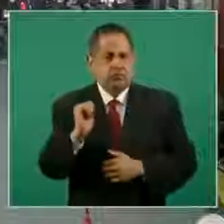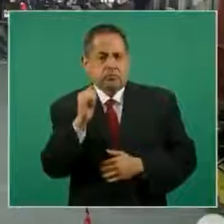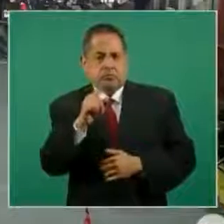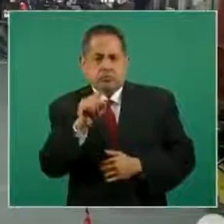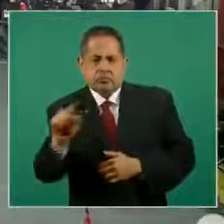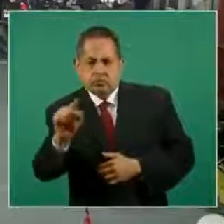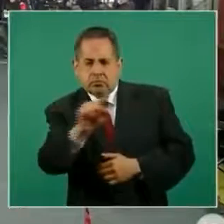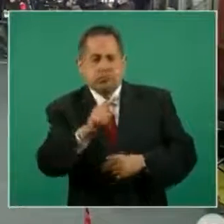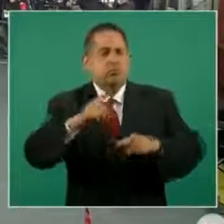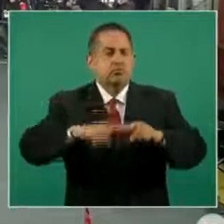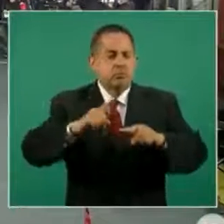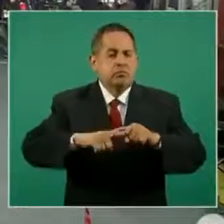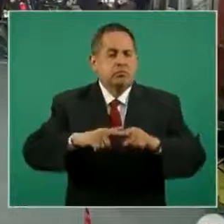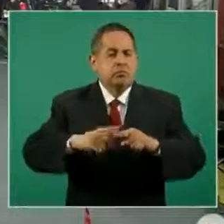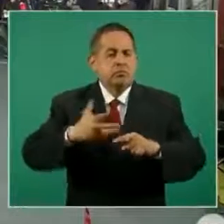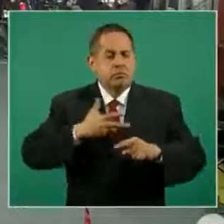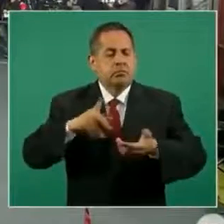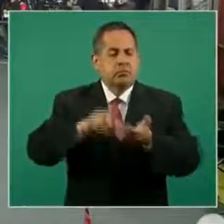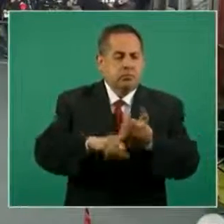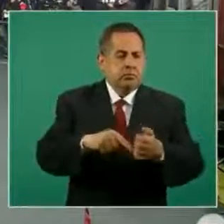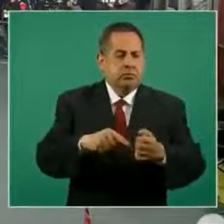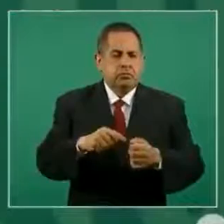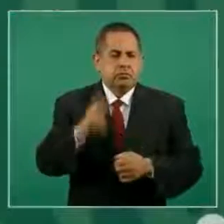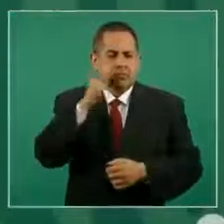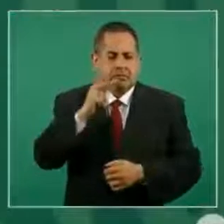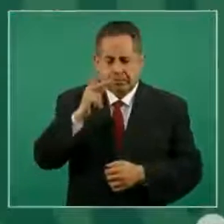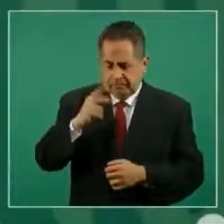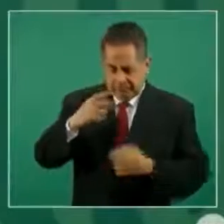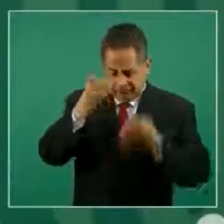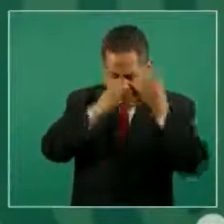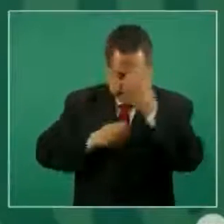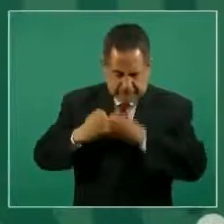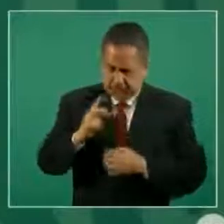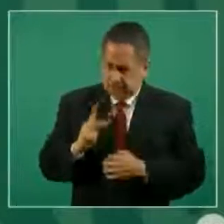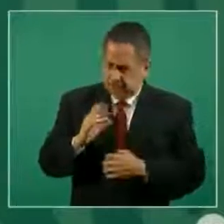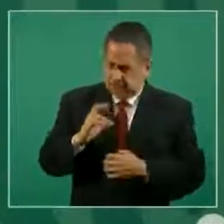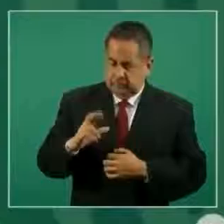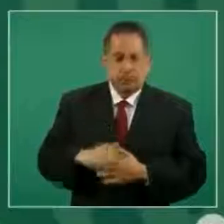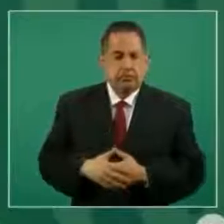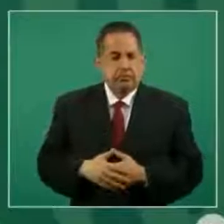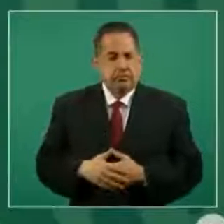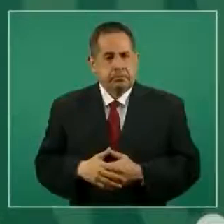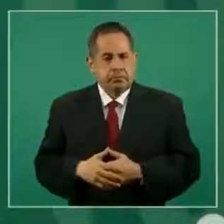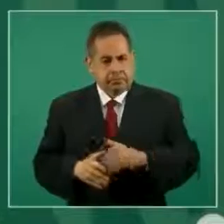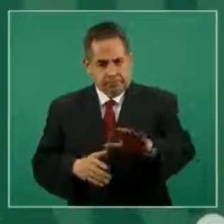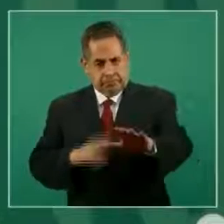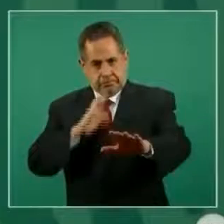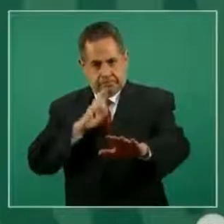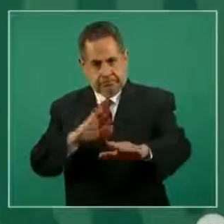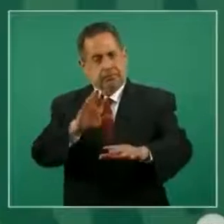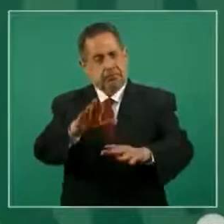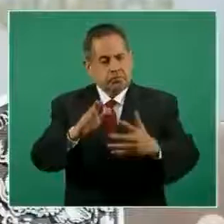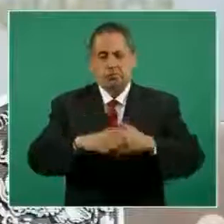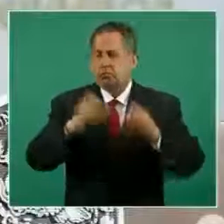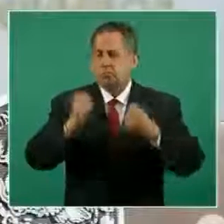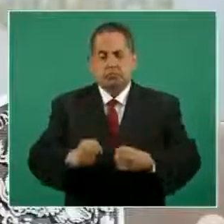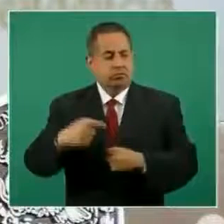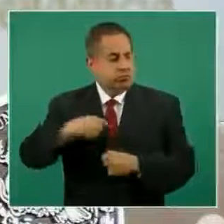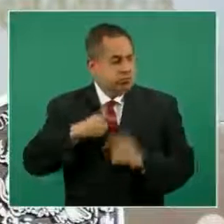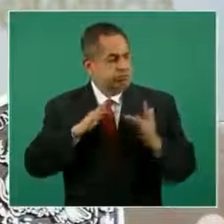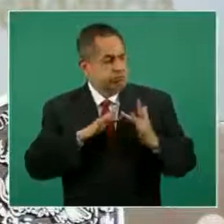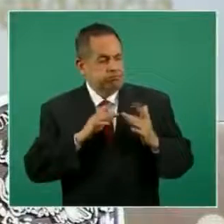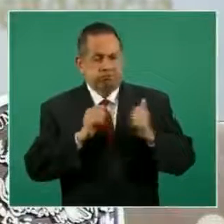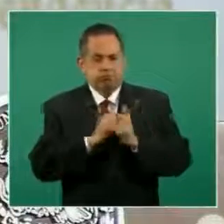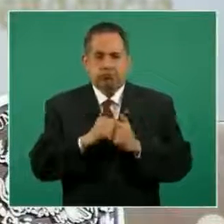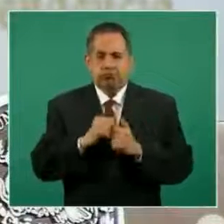¿Alguien más está? Seguramente todos los que hemos estado en contacto con el presidente, inclusive los que